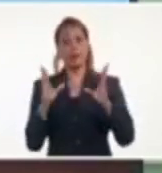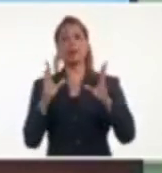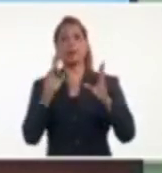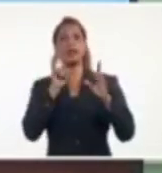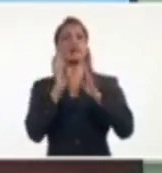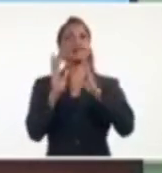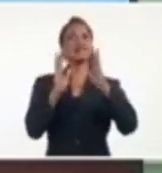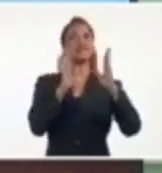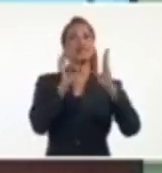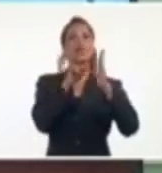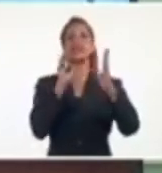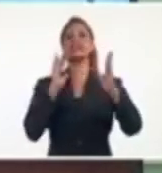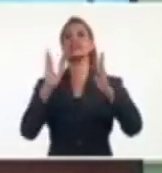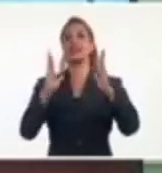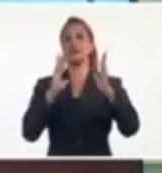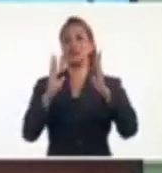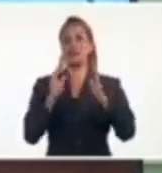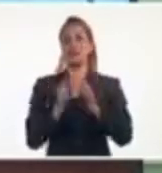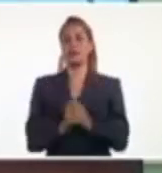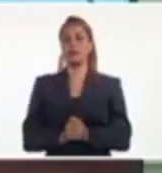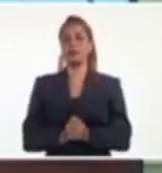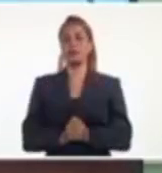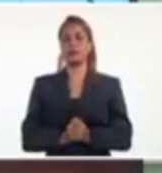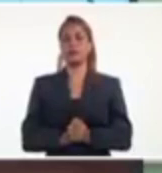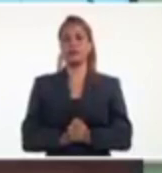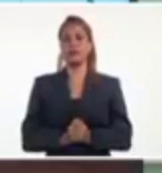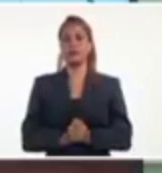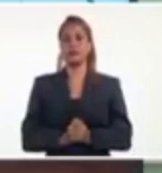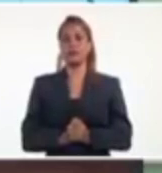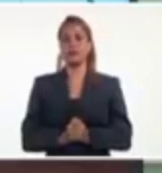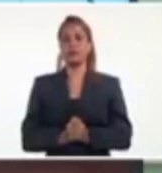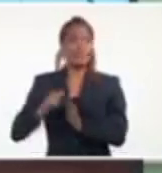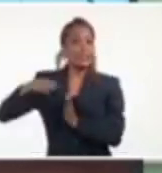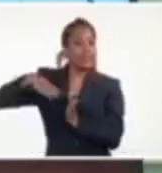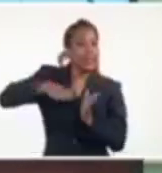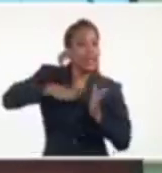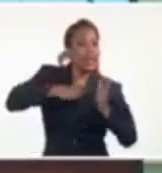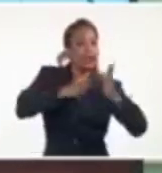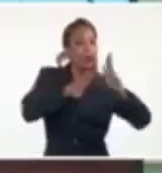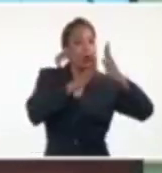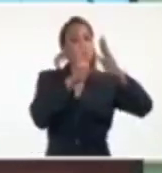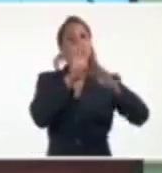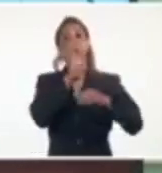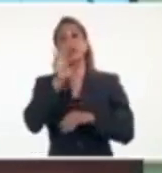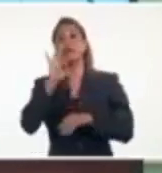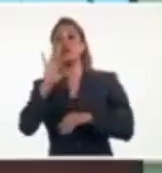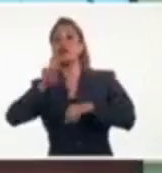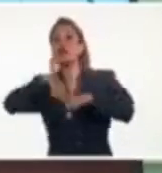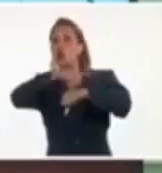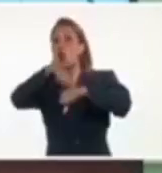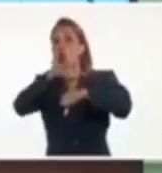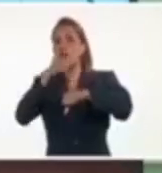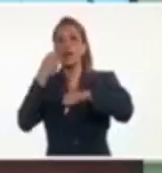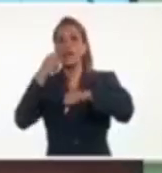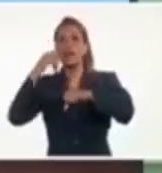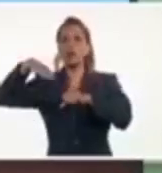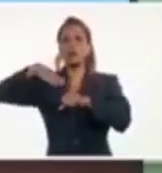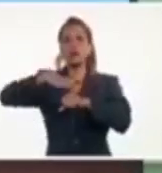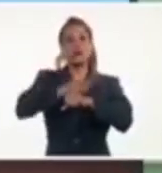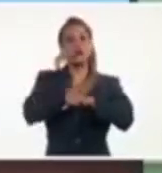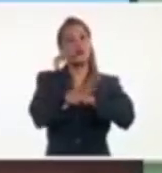en la región central de Cuba. Y si avanzamos un poco más, a 48 horas vemos que las líneas convergen aquí.